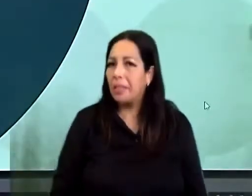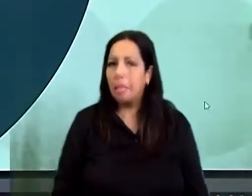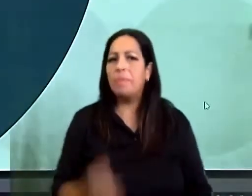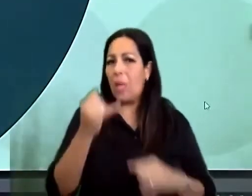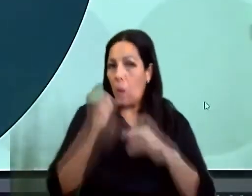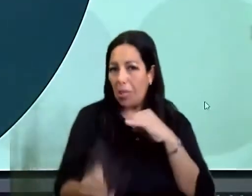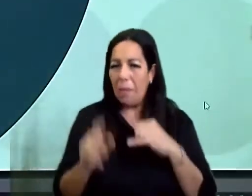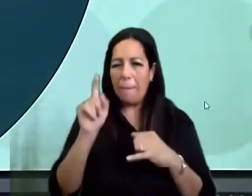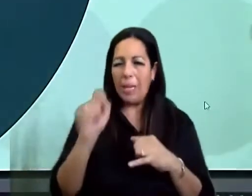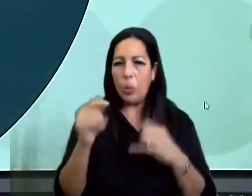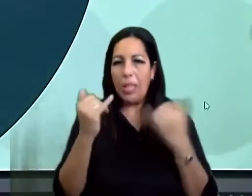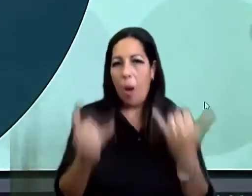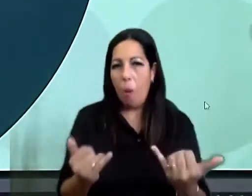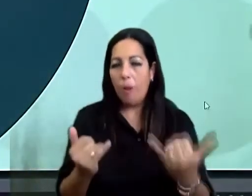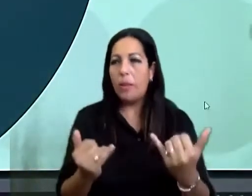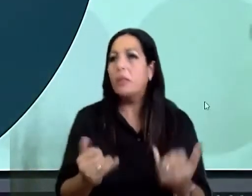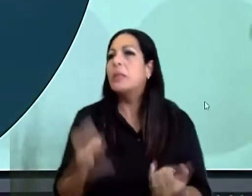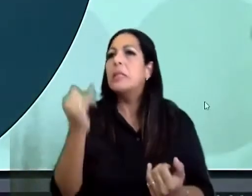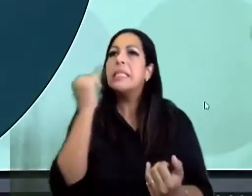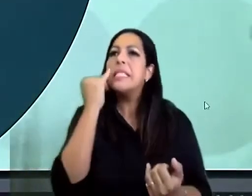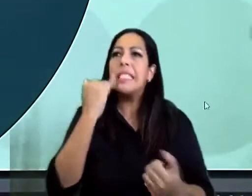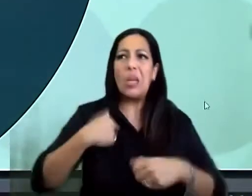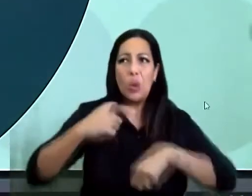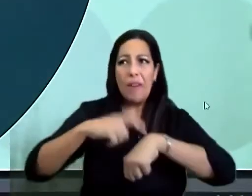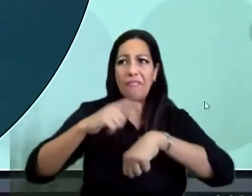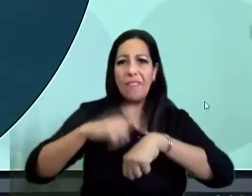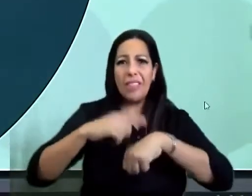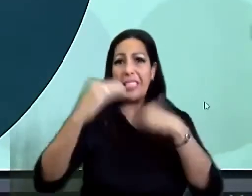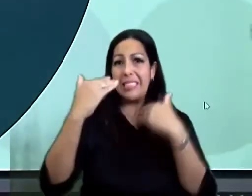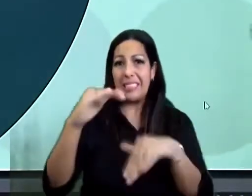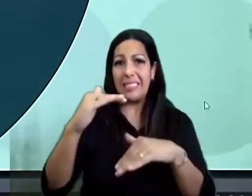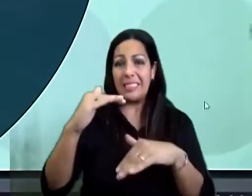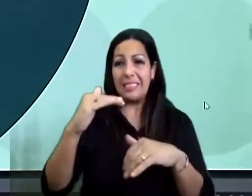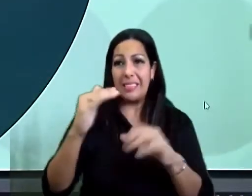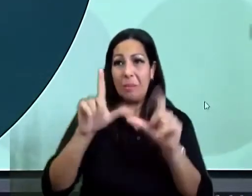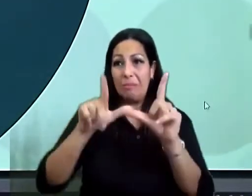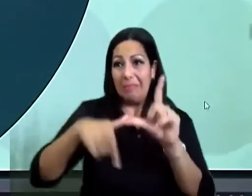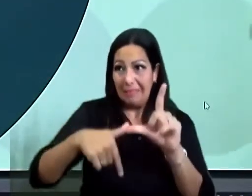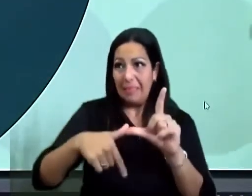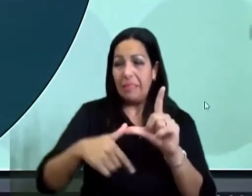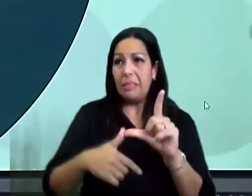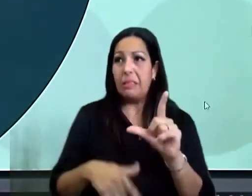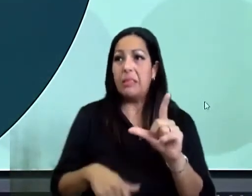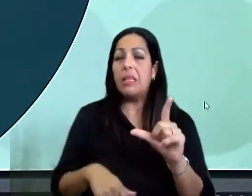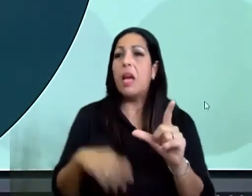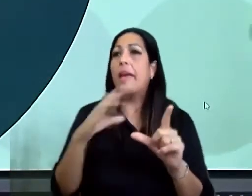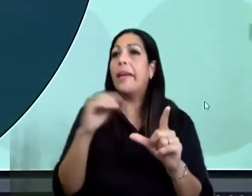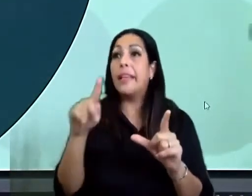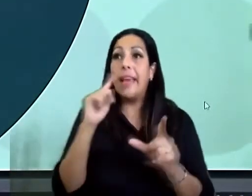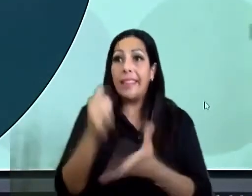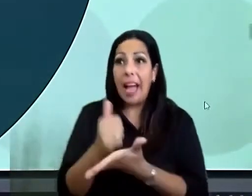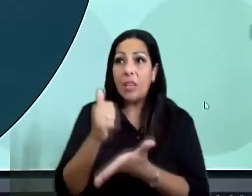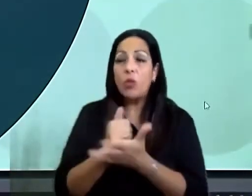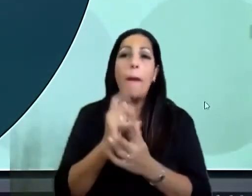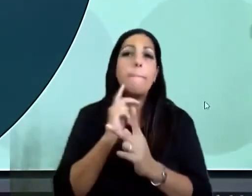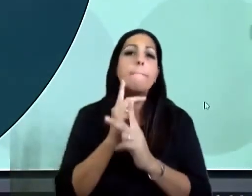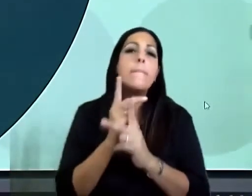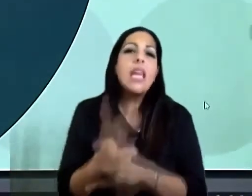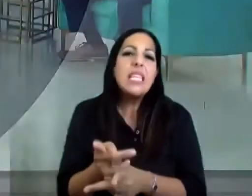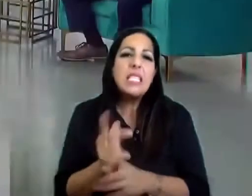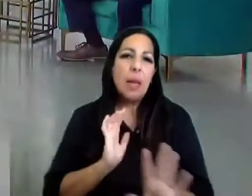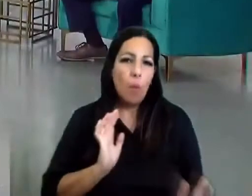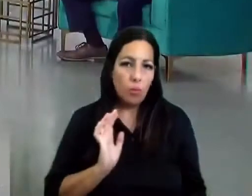última pregunta por el día de hoy. ¿Si hay una fecha límite para solicitar y si esta ayuda es un